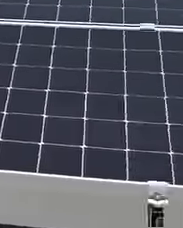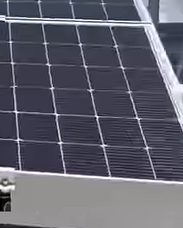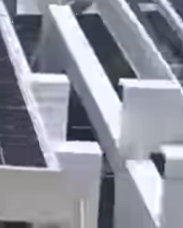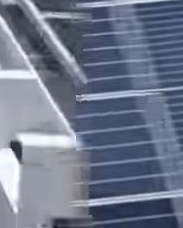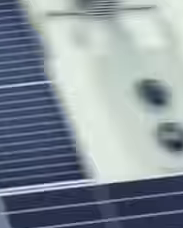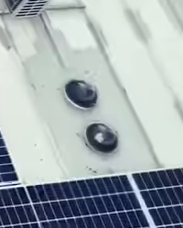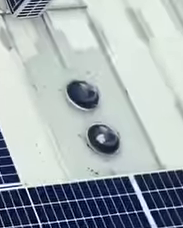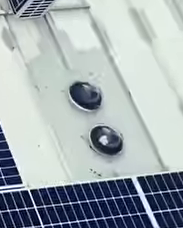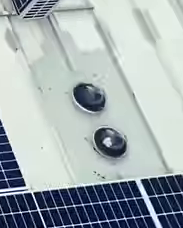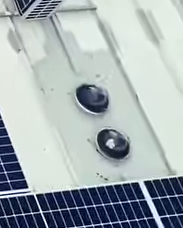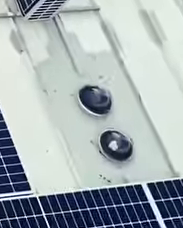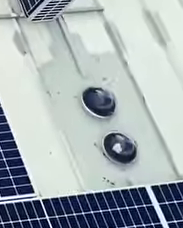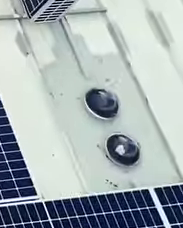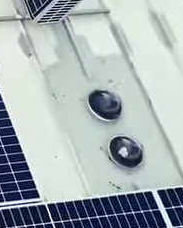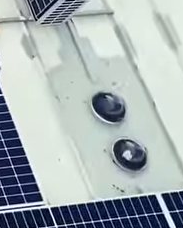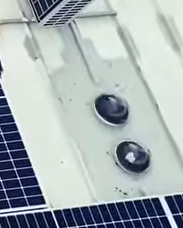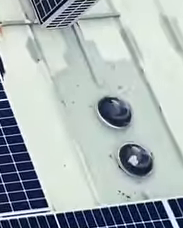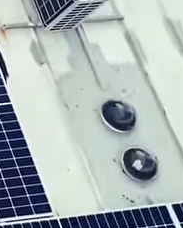sector.